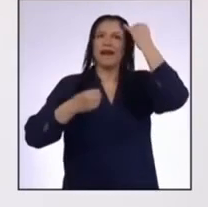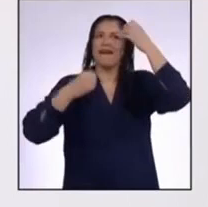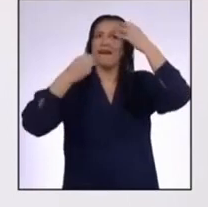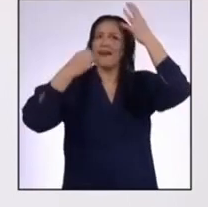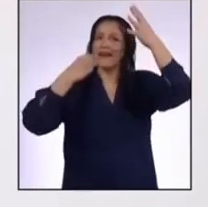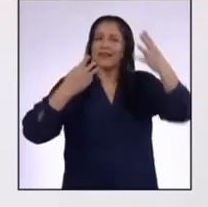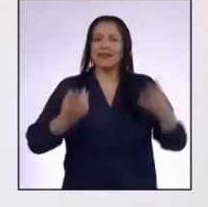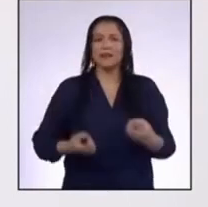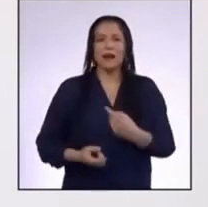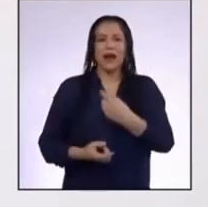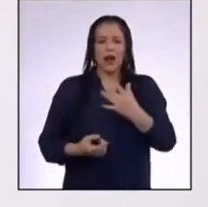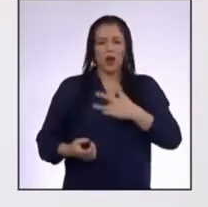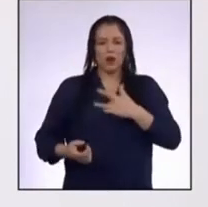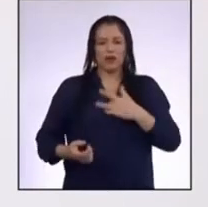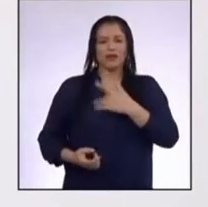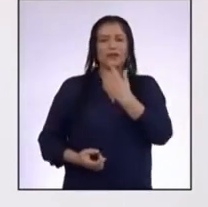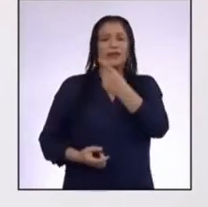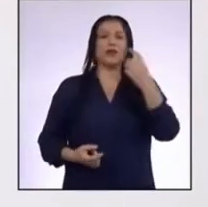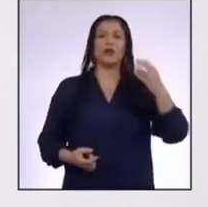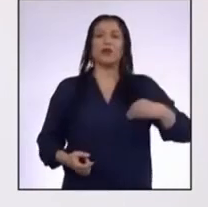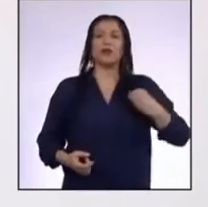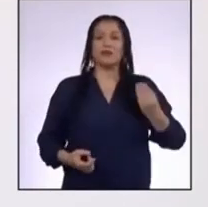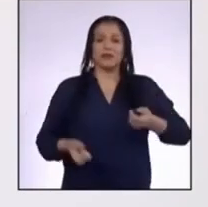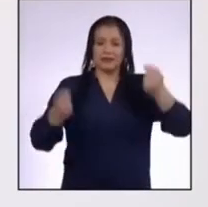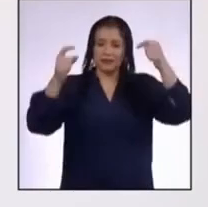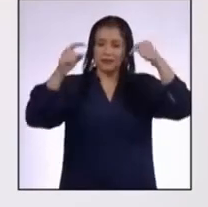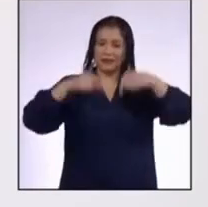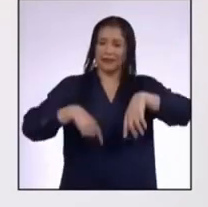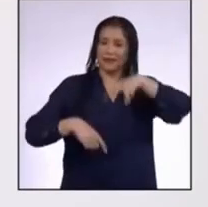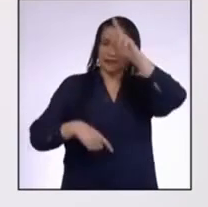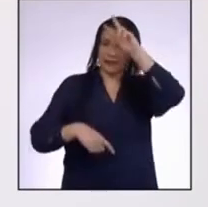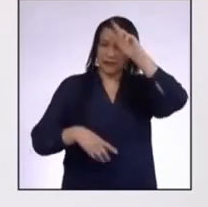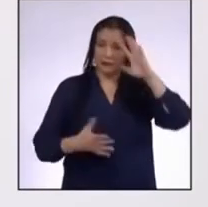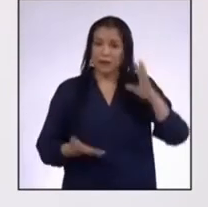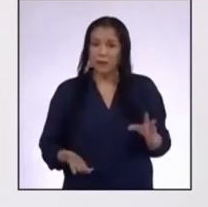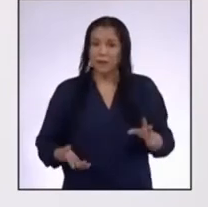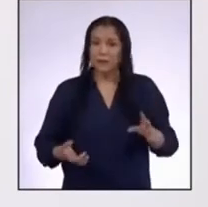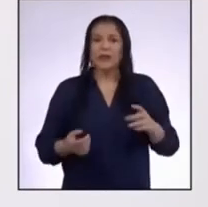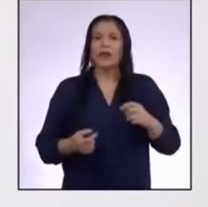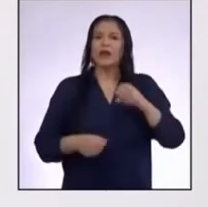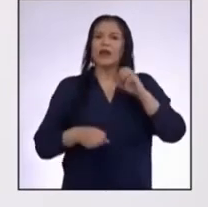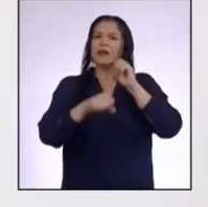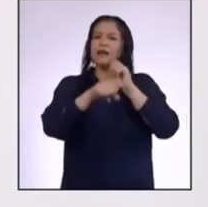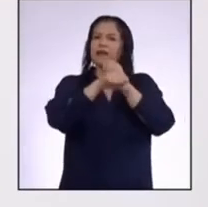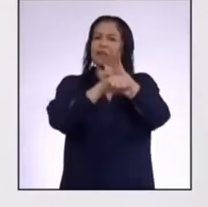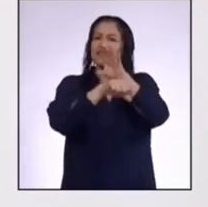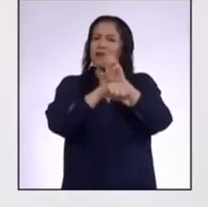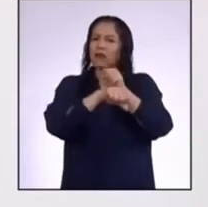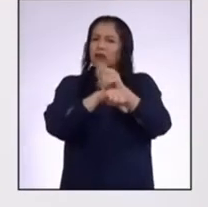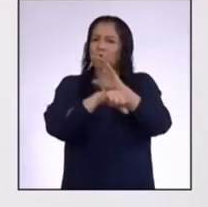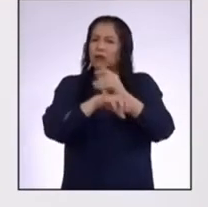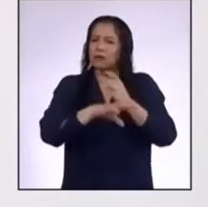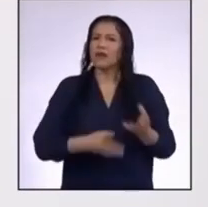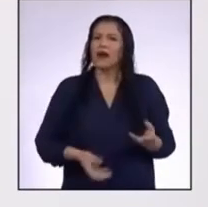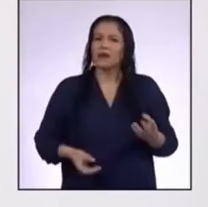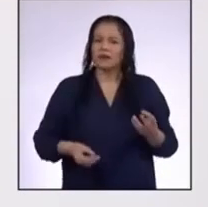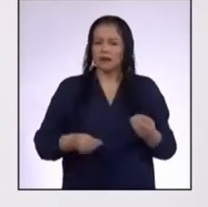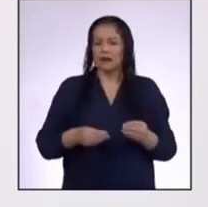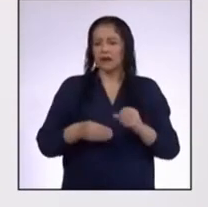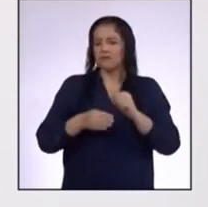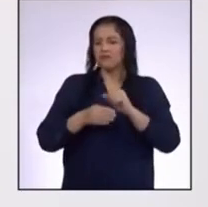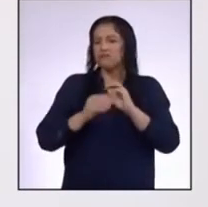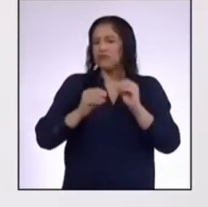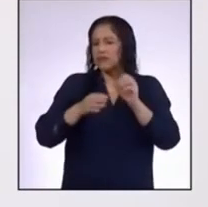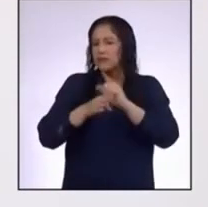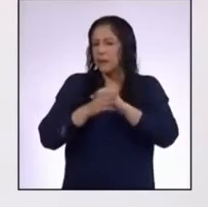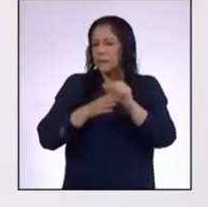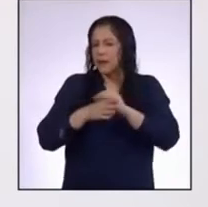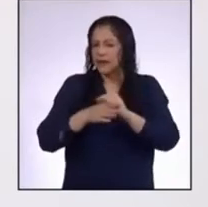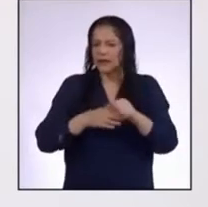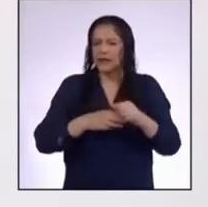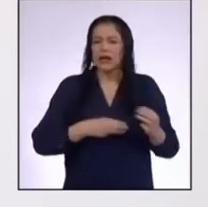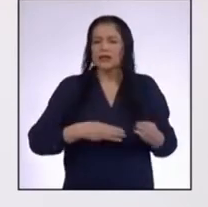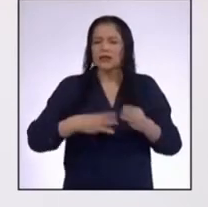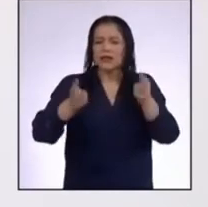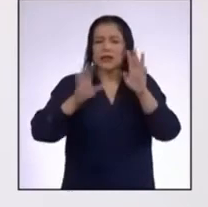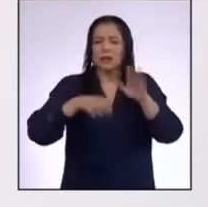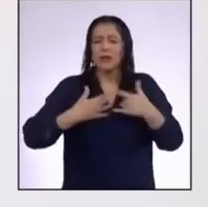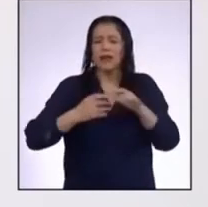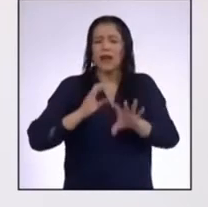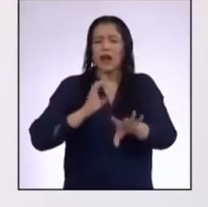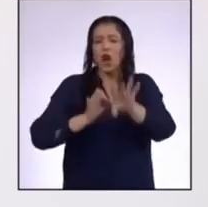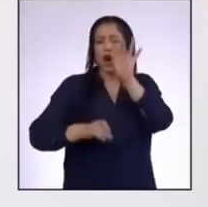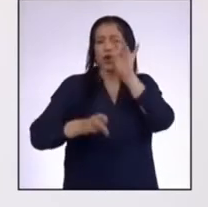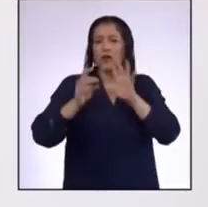sienten cada uno de los adolescentes de nuestro país Y recomendar que prácticas o estrategias pueden hallar para